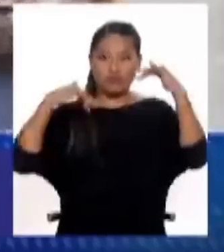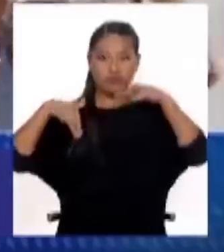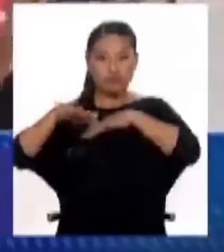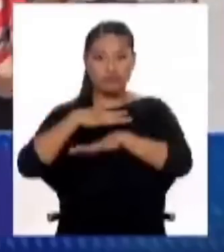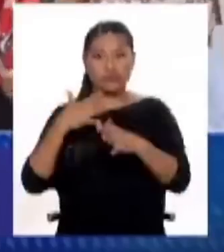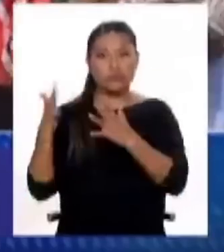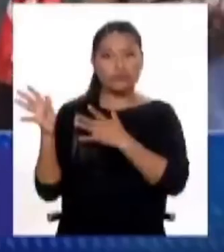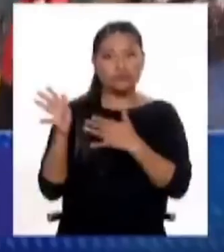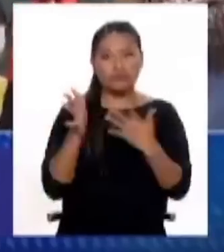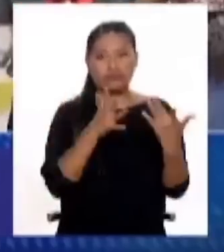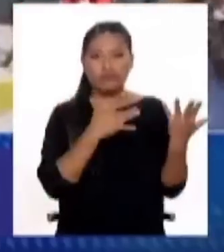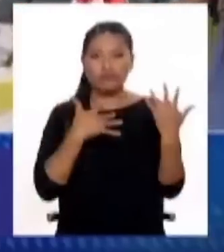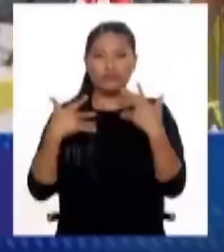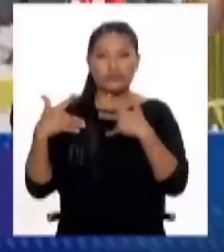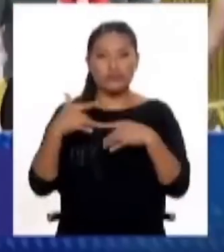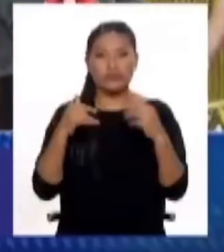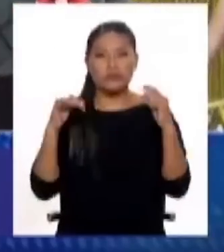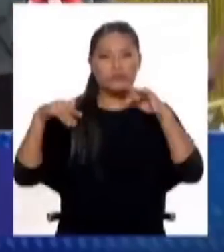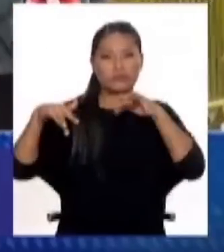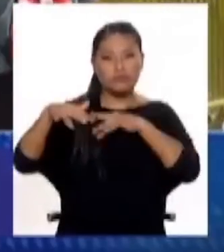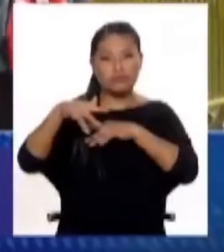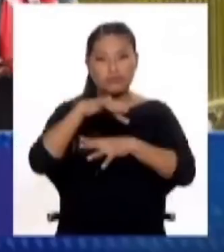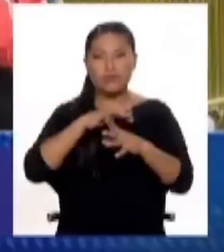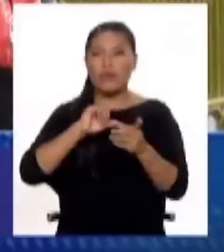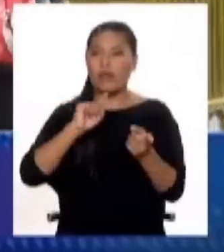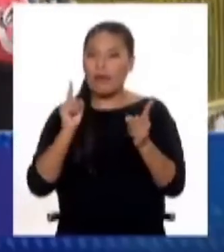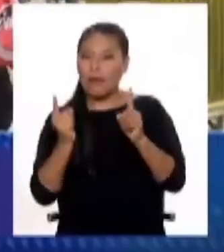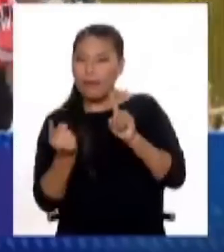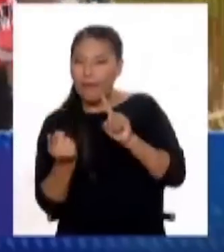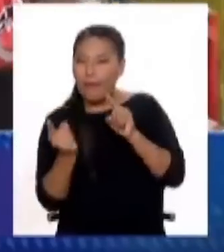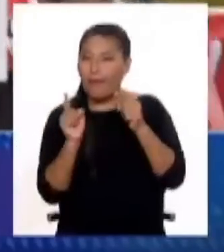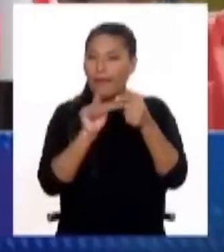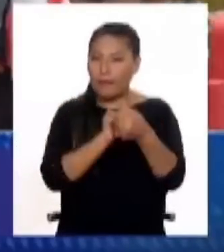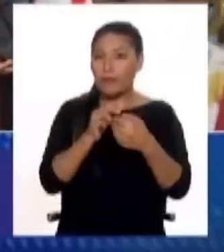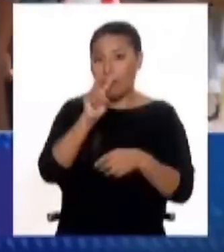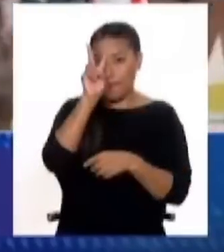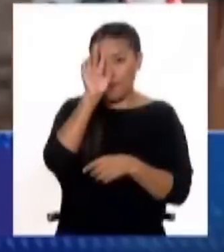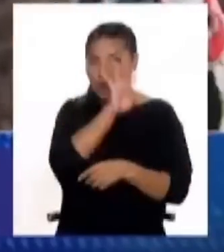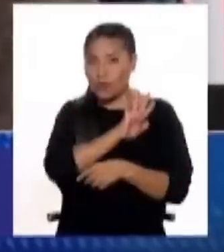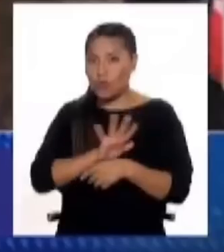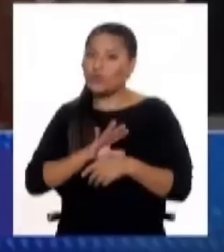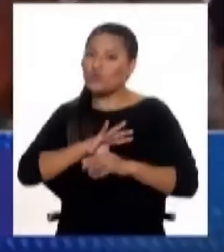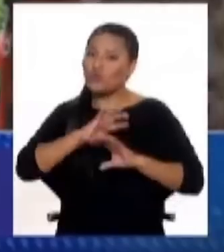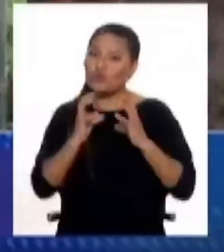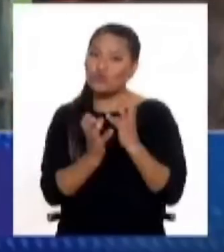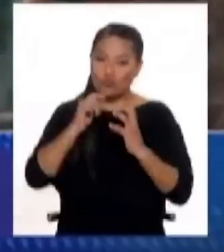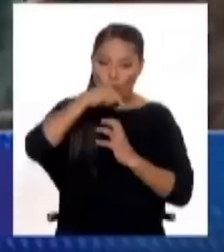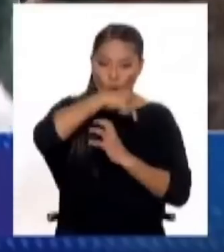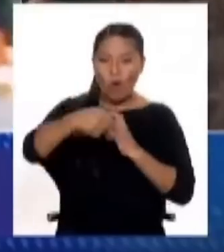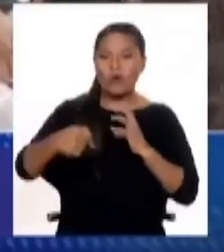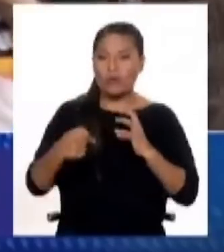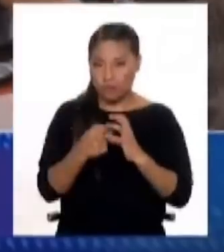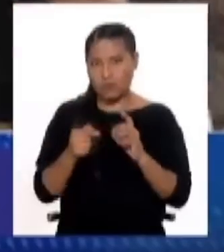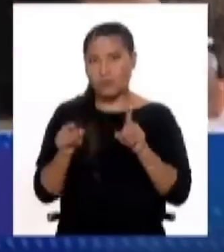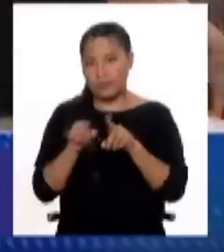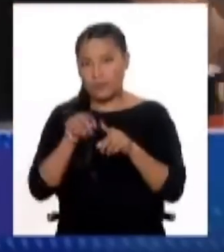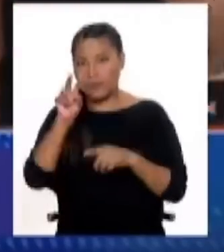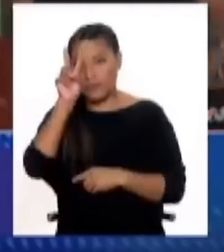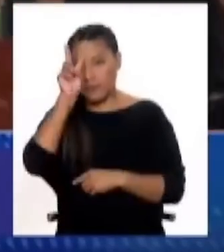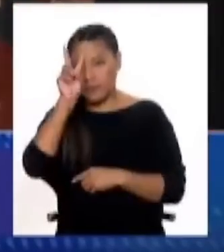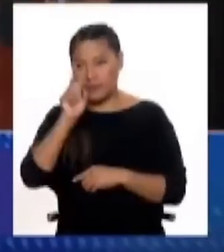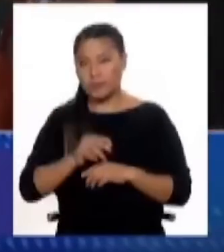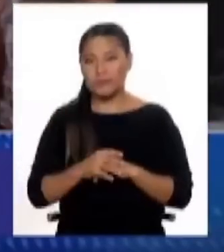dominando, modulando en realidad el clima, no solamente de Perú, sino de gran parte del mundo. Grinia, y lo que está